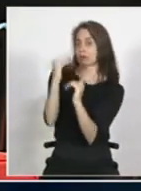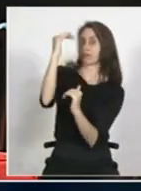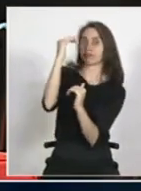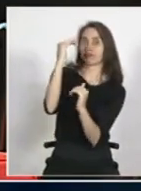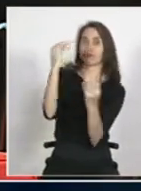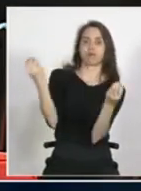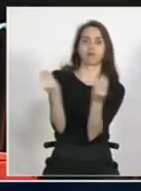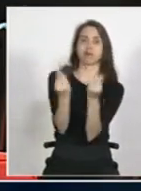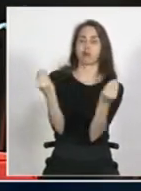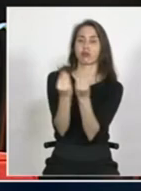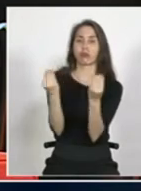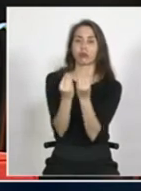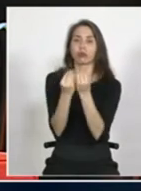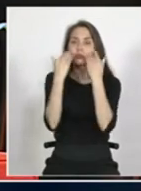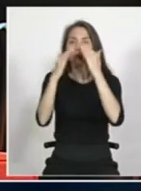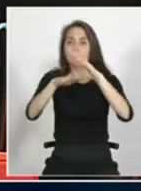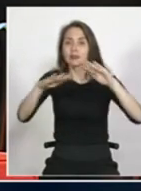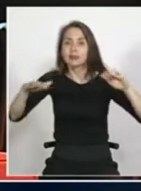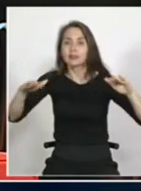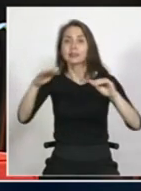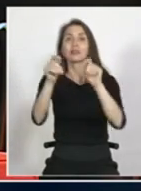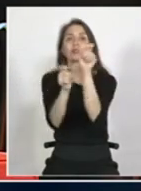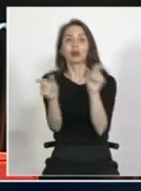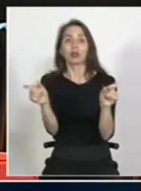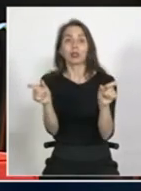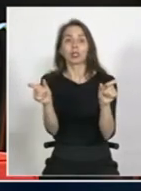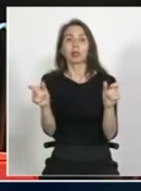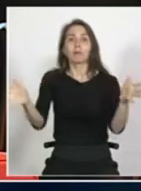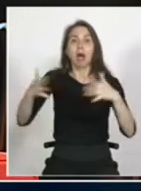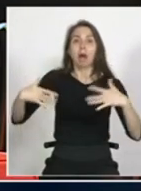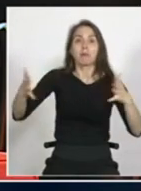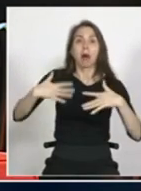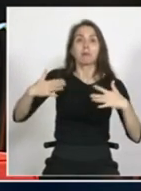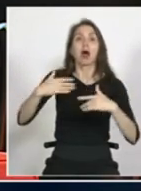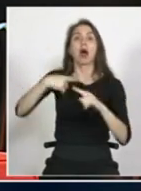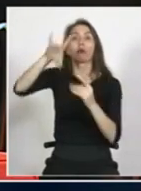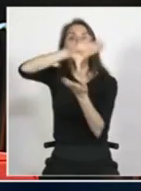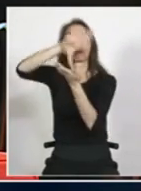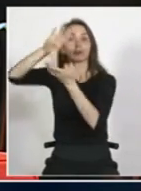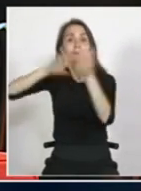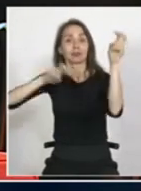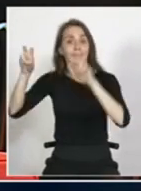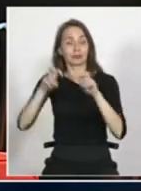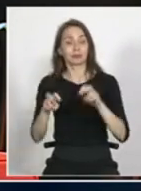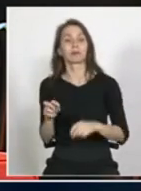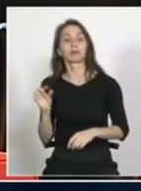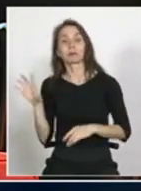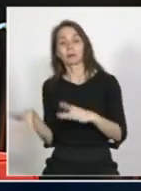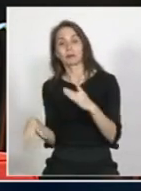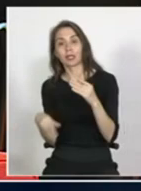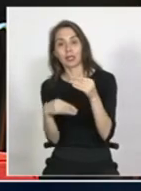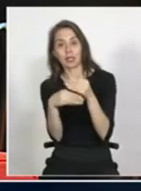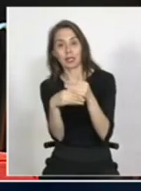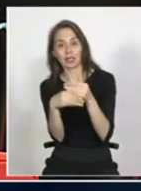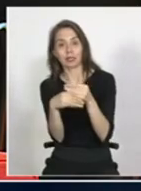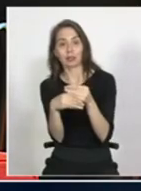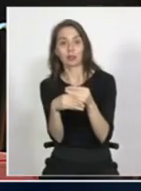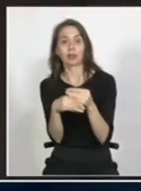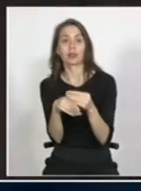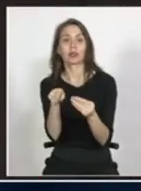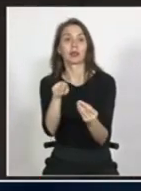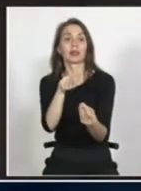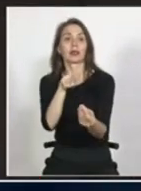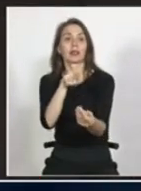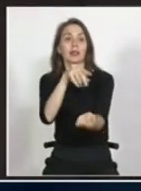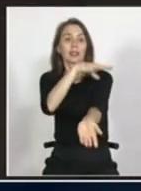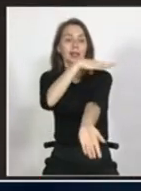excepcionalmente, digamos, el número de alumnos que han tenido que ir recibiendo. Paola, quisiera agregar, a propósito de la región que representa la